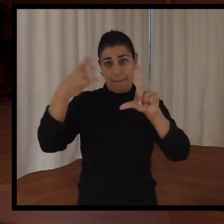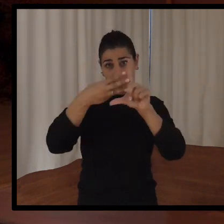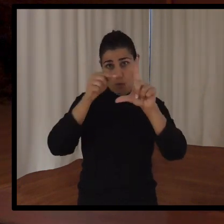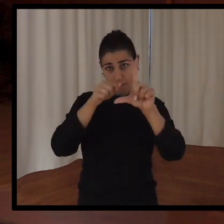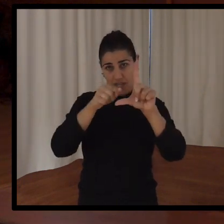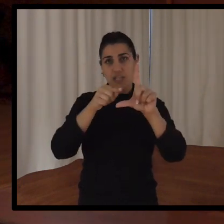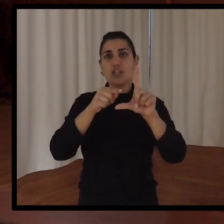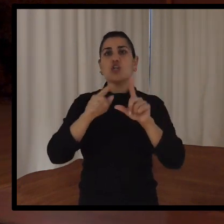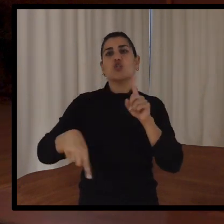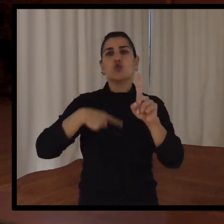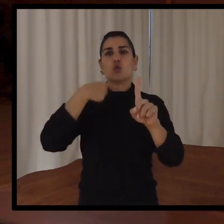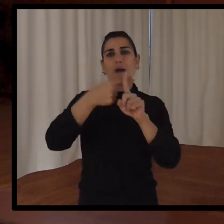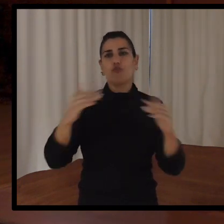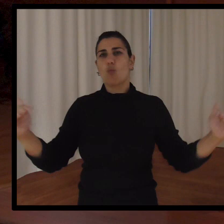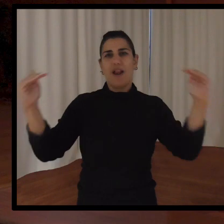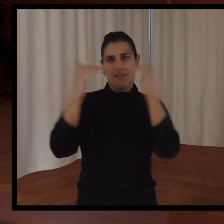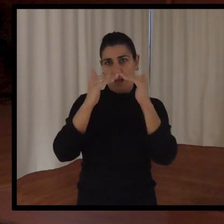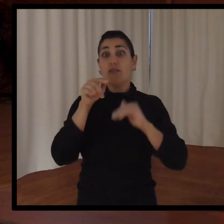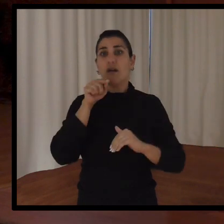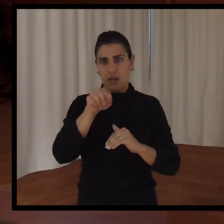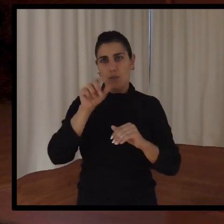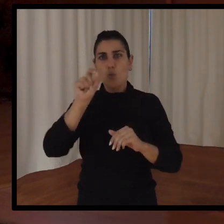sumandoigualdad.com, donde van a estar